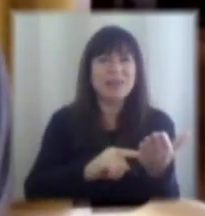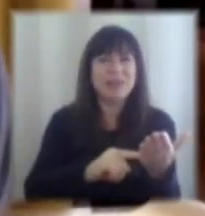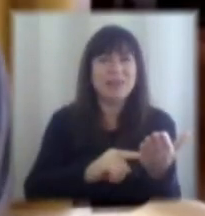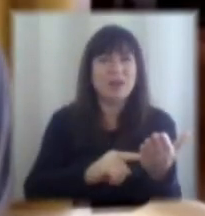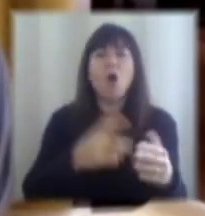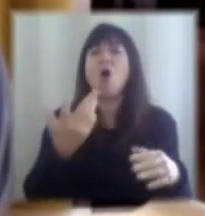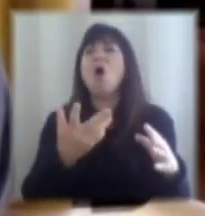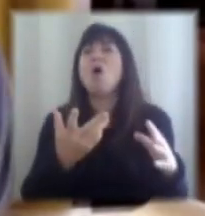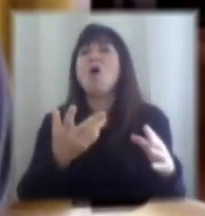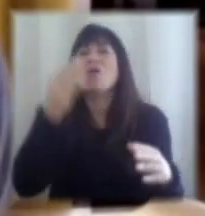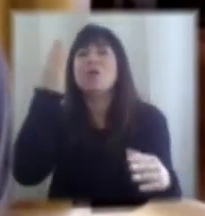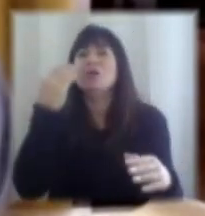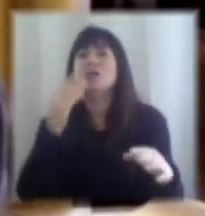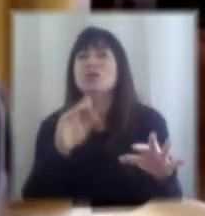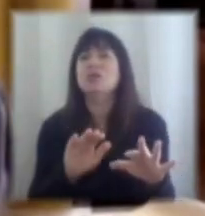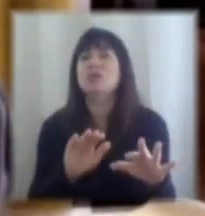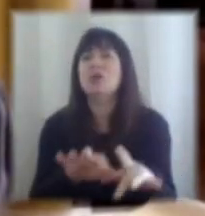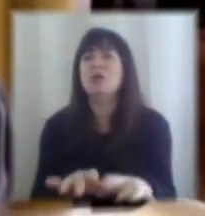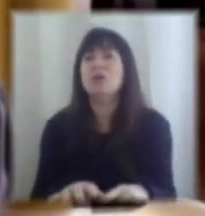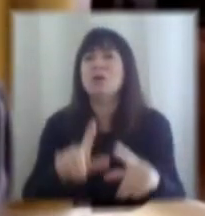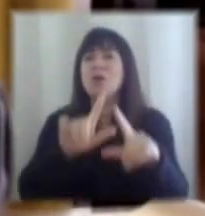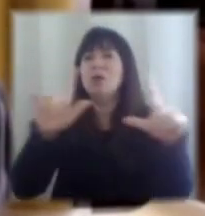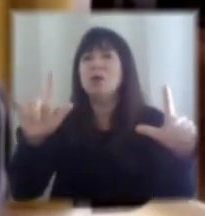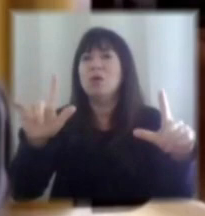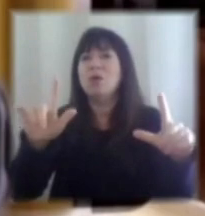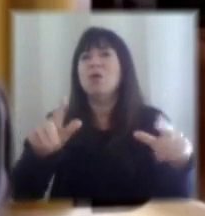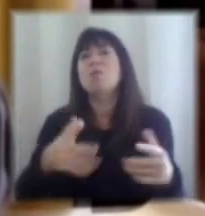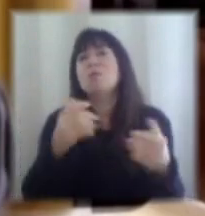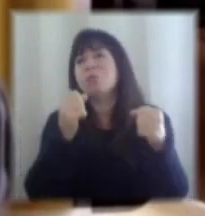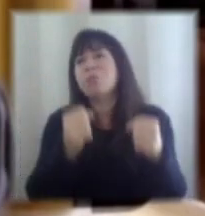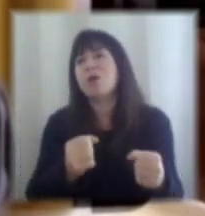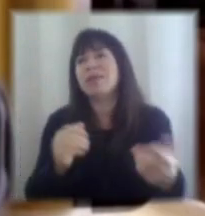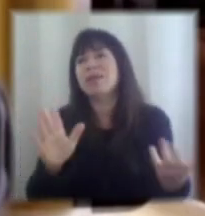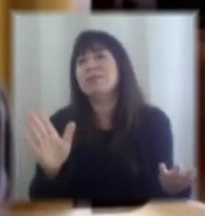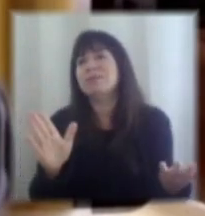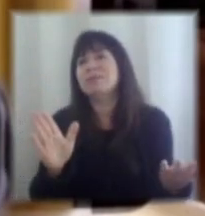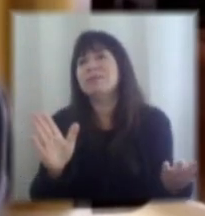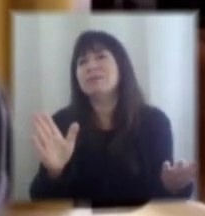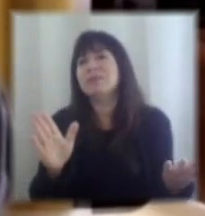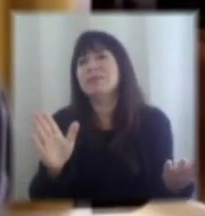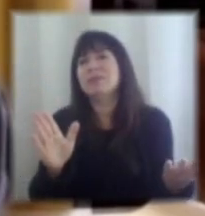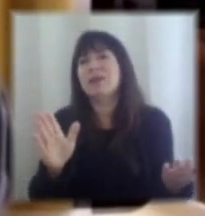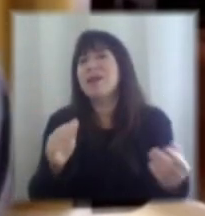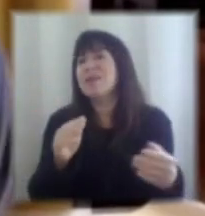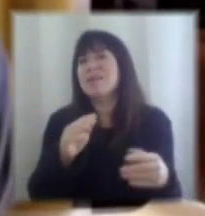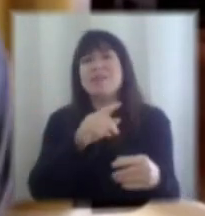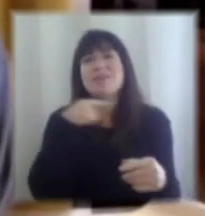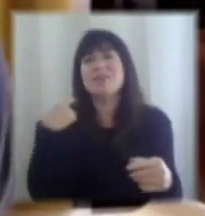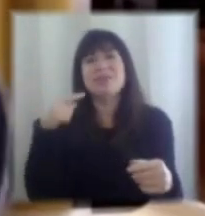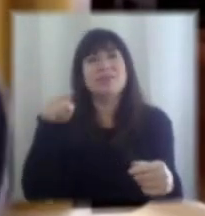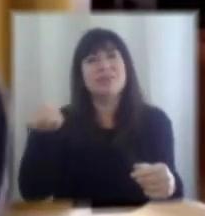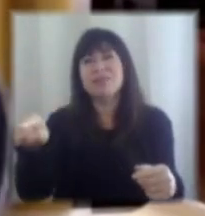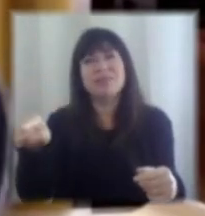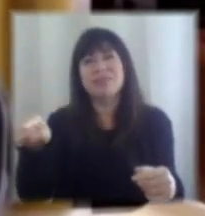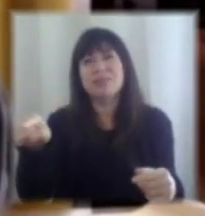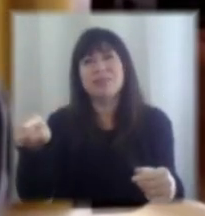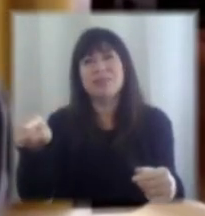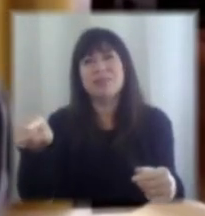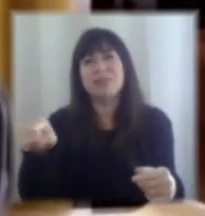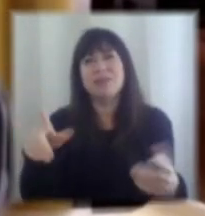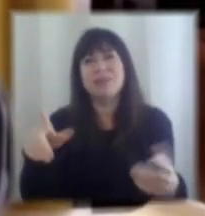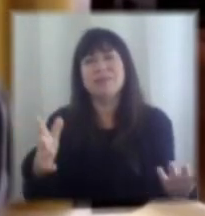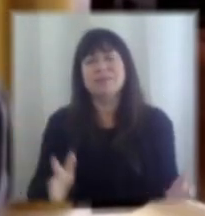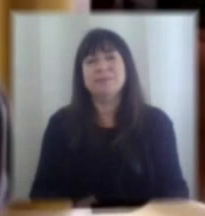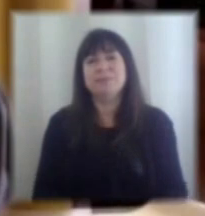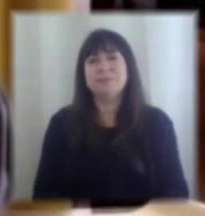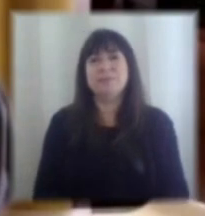día pueden matar o terminar yendo en contra de estas ganancias de productividad de ganancias en menores costos